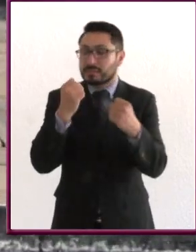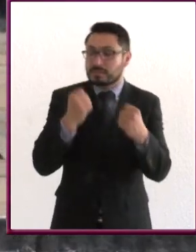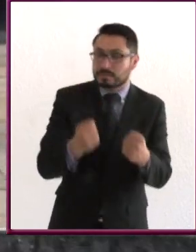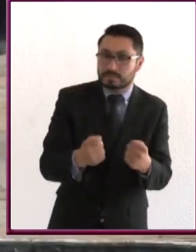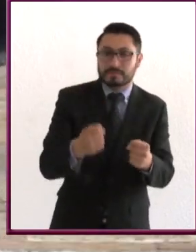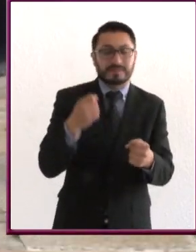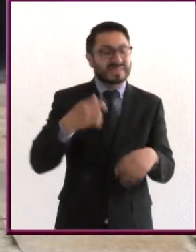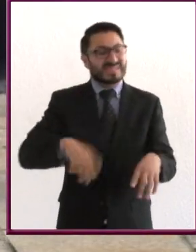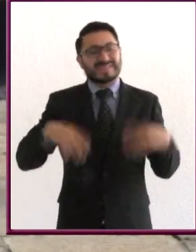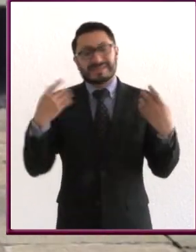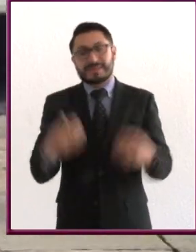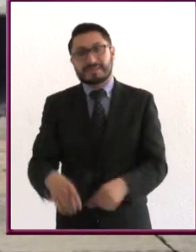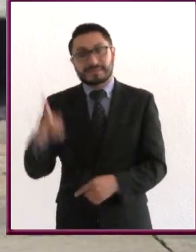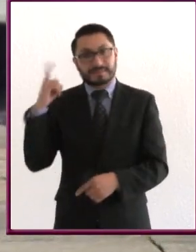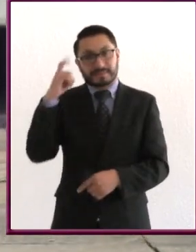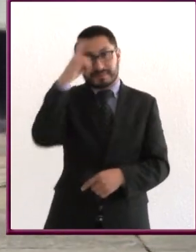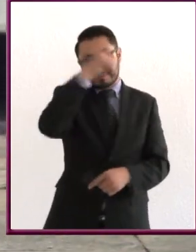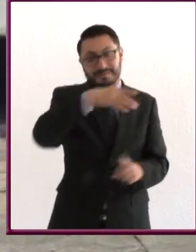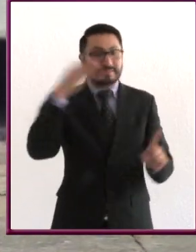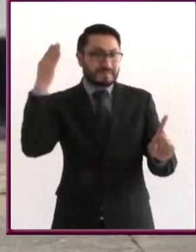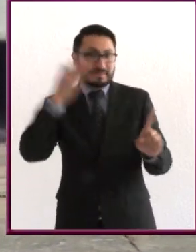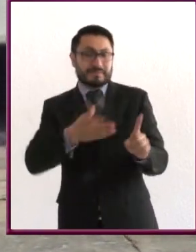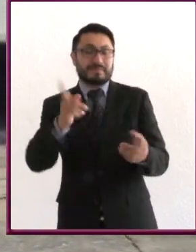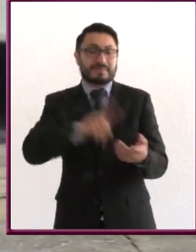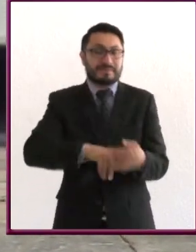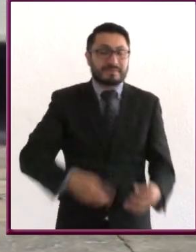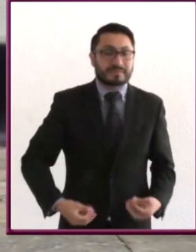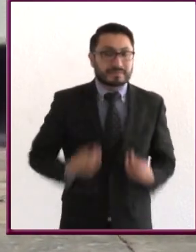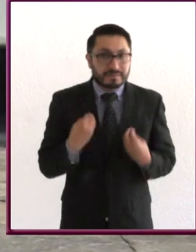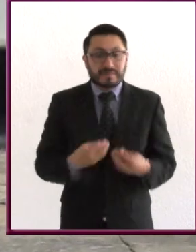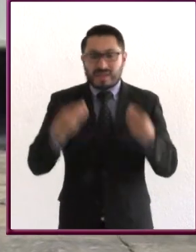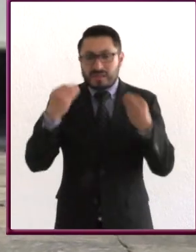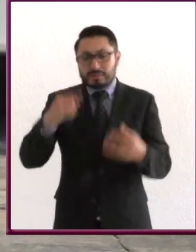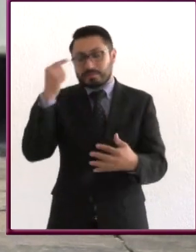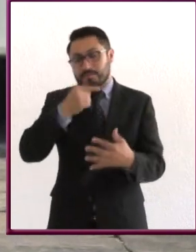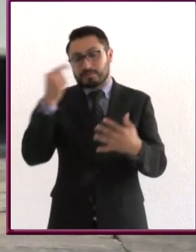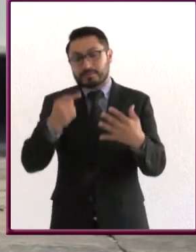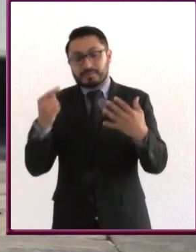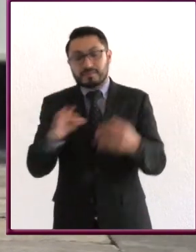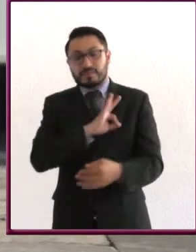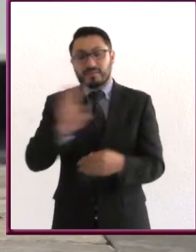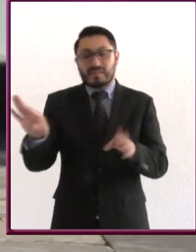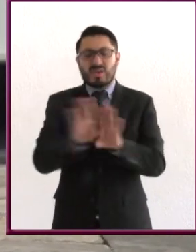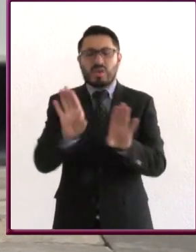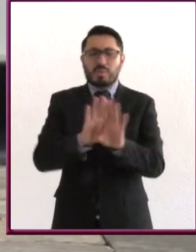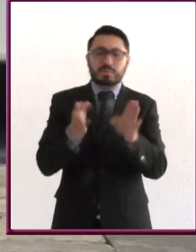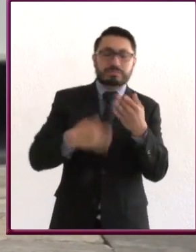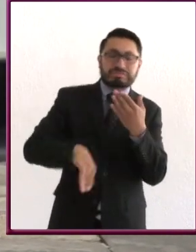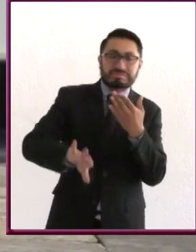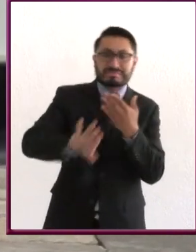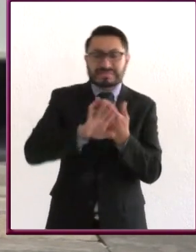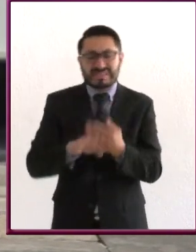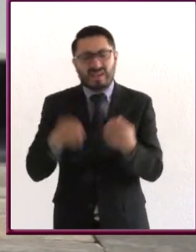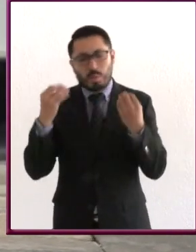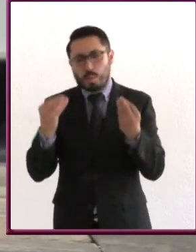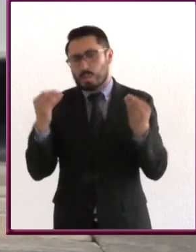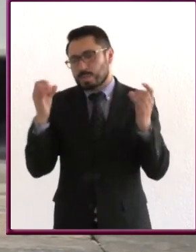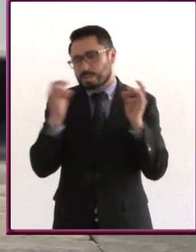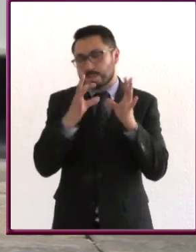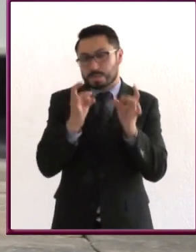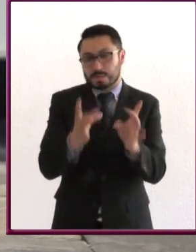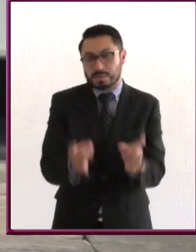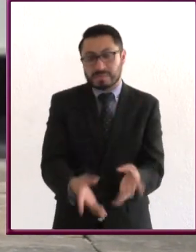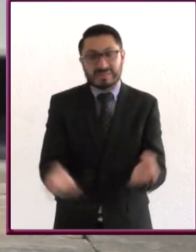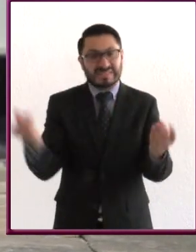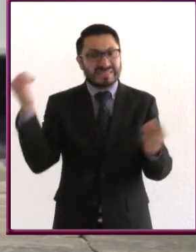retos más grandes que enfrentamos en nuestra vida. Son tantos los factores que pueden afectarnos, tantas las situaciones